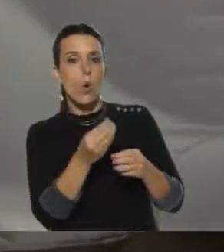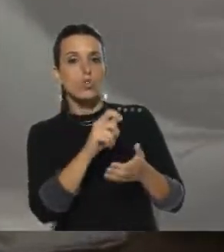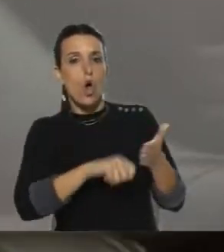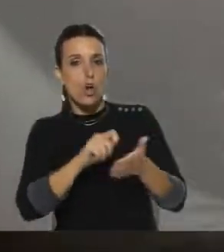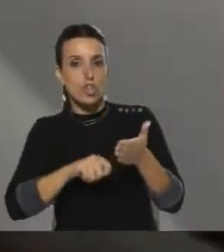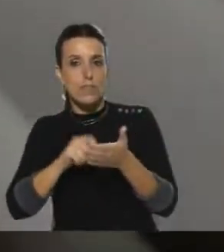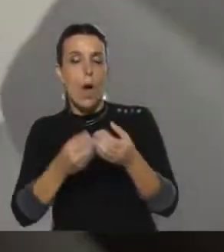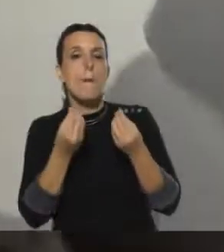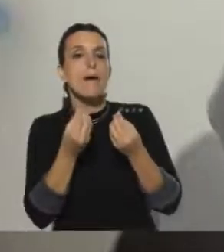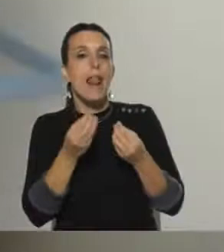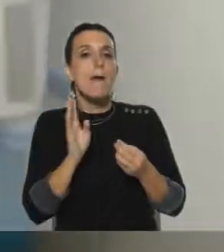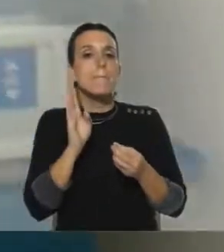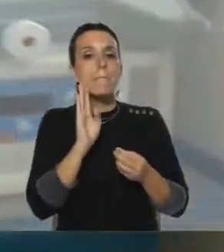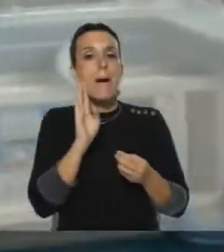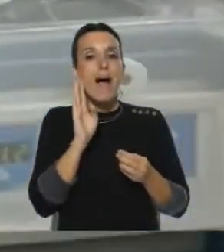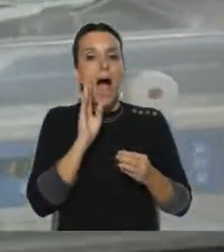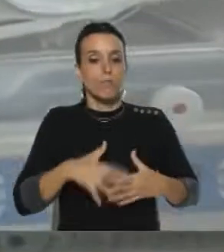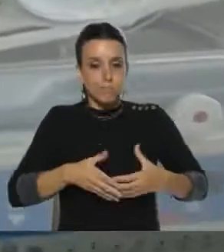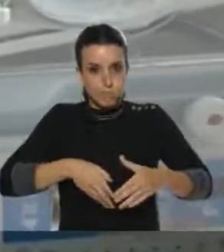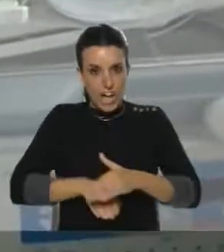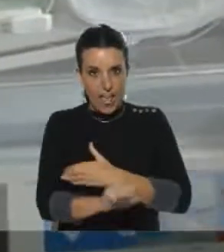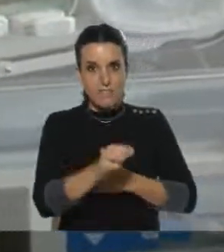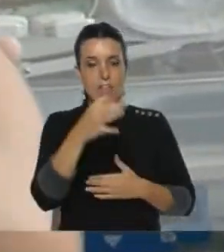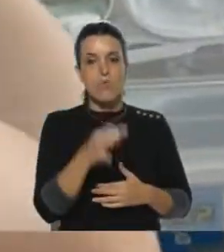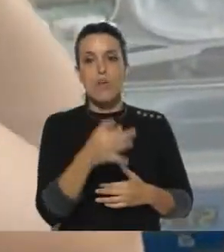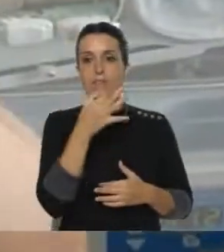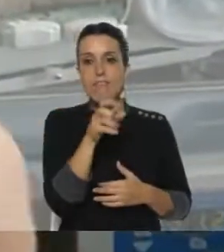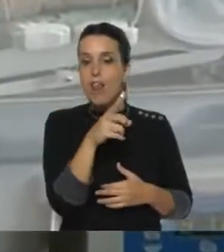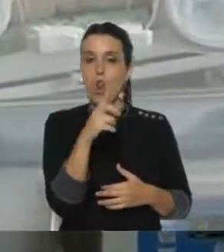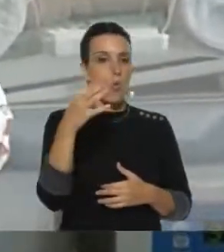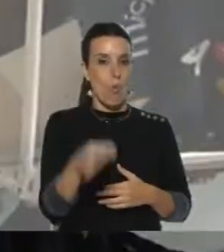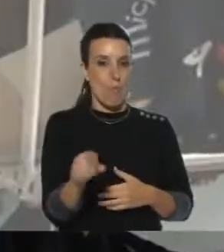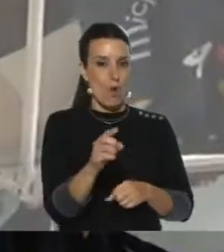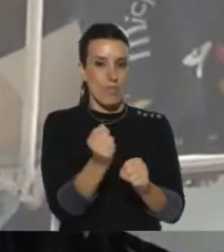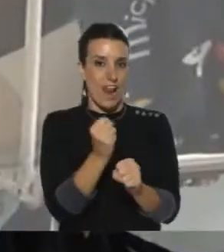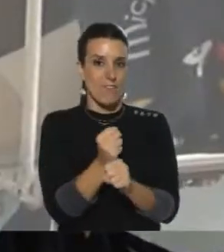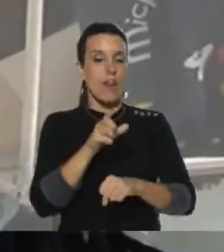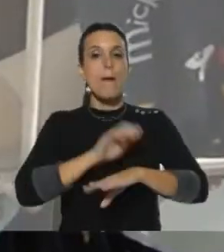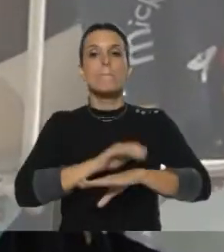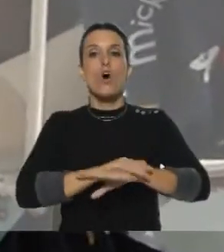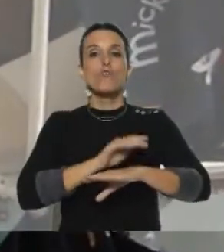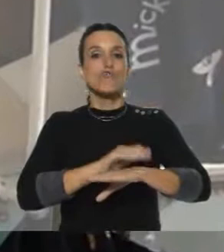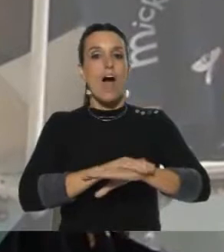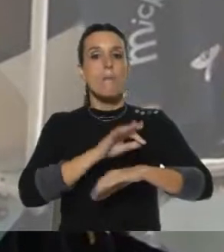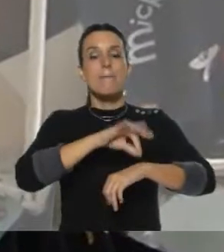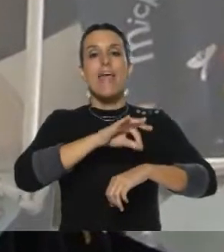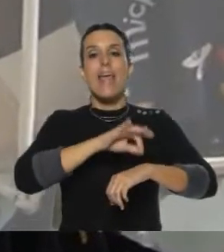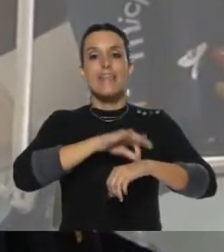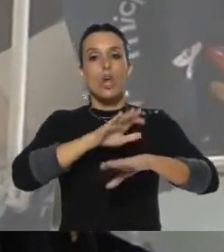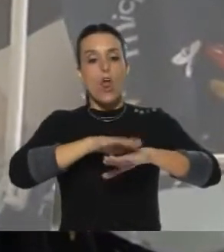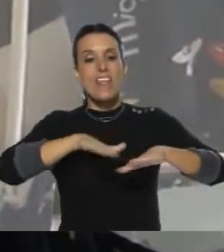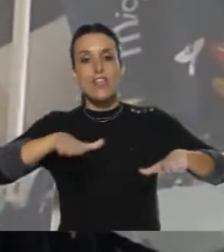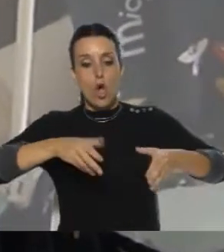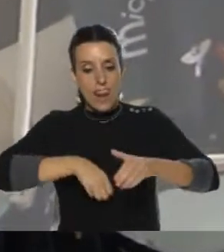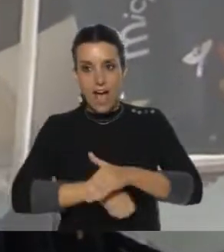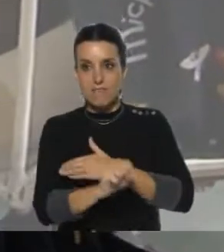intervenciones quirúrgicas. El directorio de ACE explicó que Brioso ha incumplido con sus obligaciones como el encargado de Departamento Médico Obstétrico del Hospital